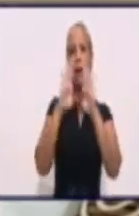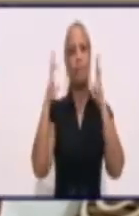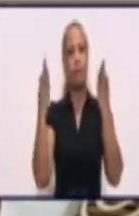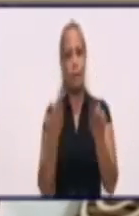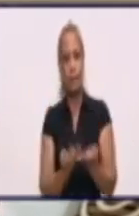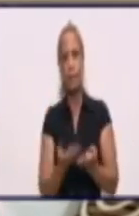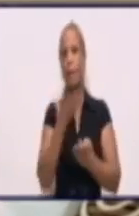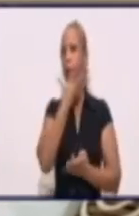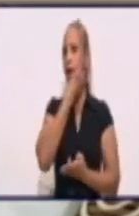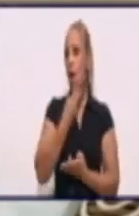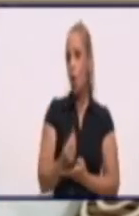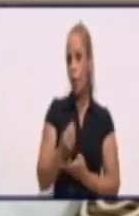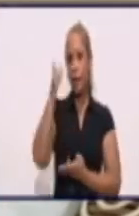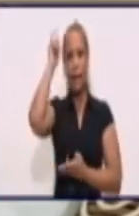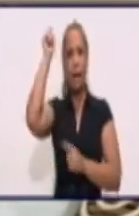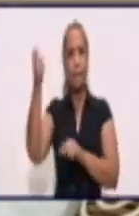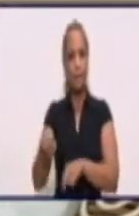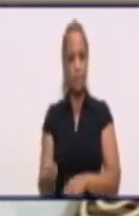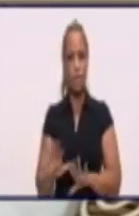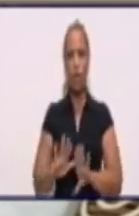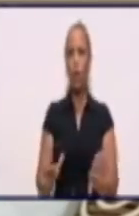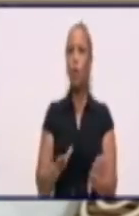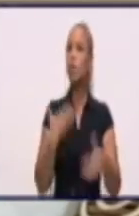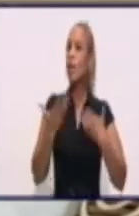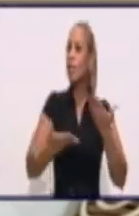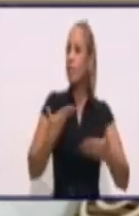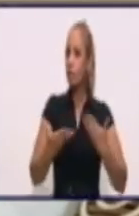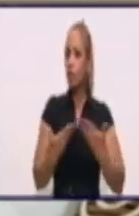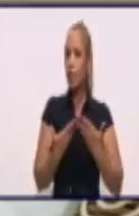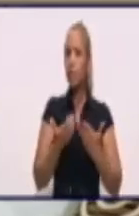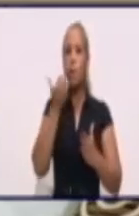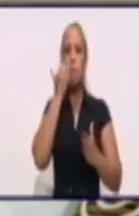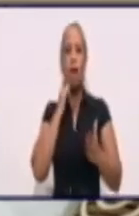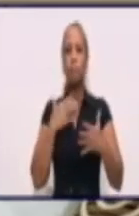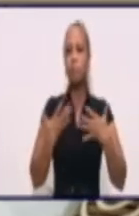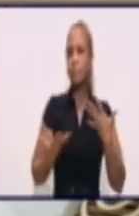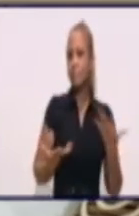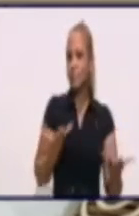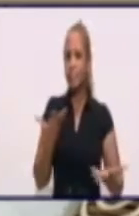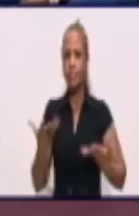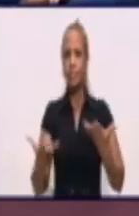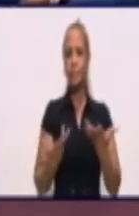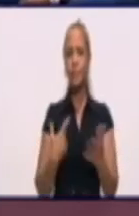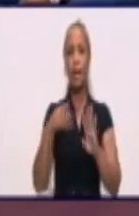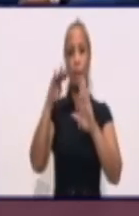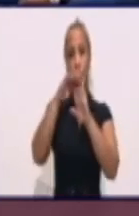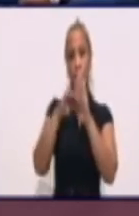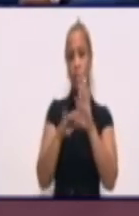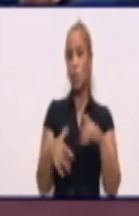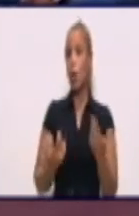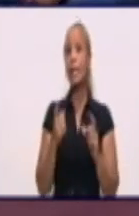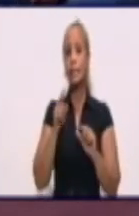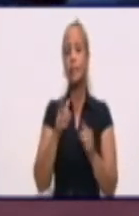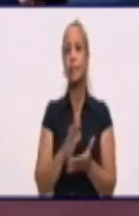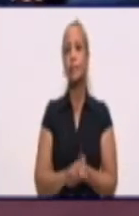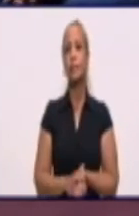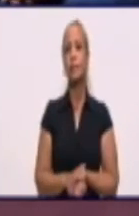campesinos. Entonces, vamos a estar disfrutando más relajada la programación en ese sentido. Qué bien.